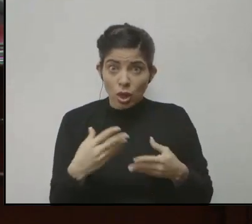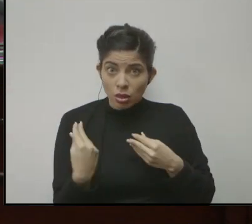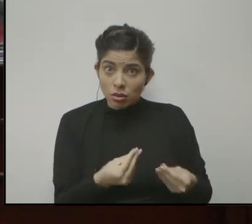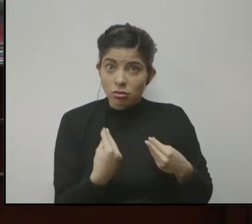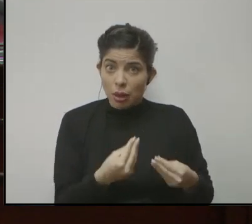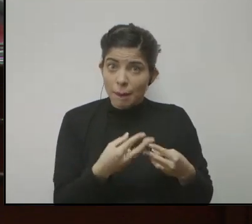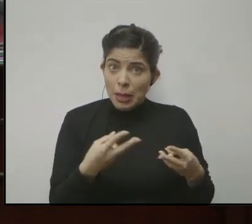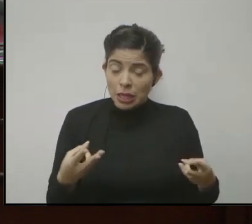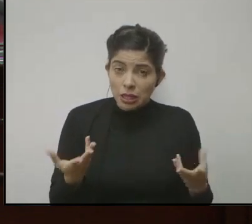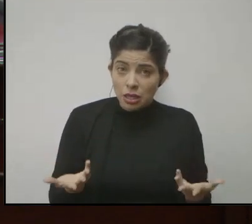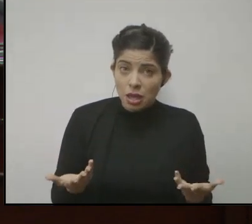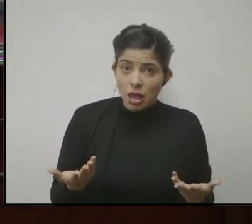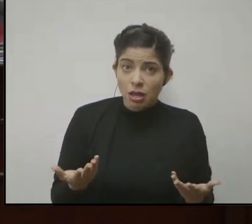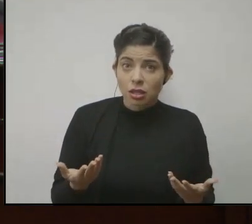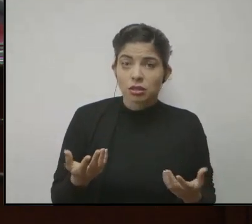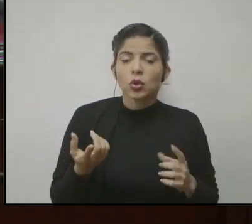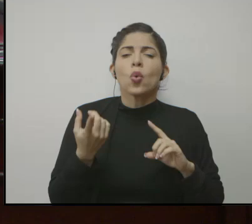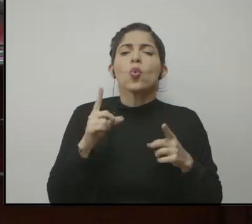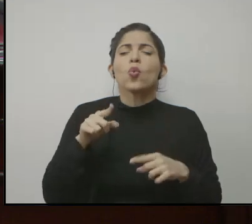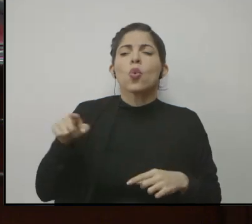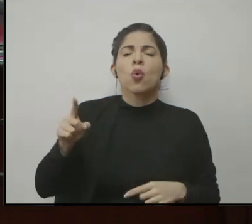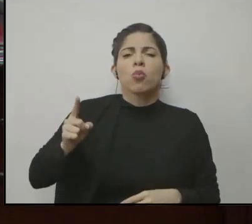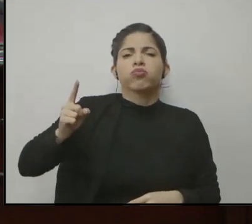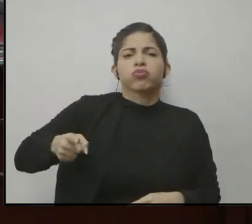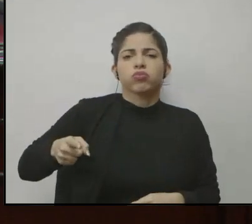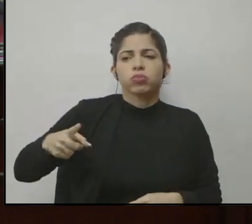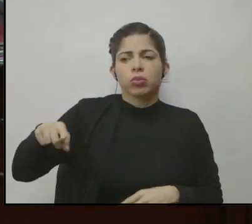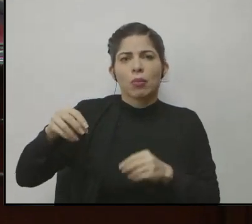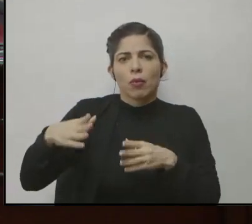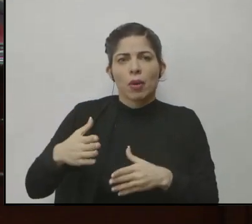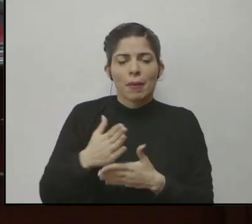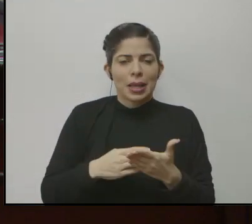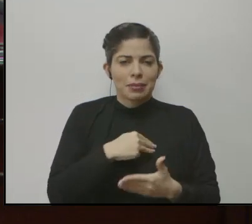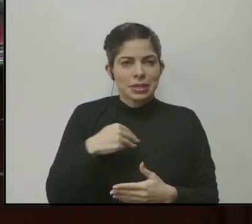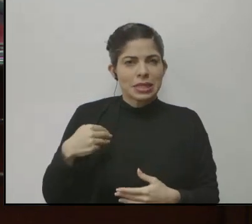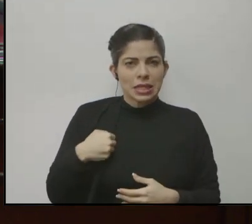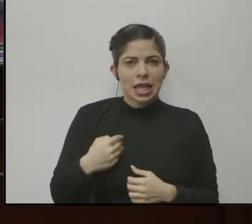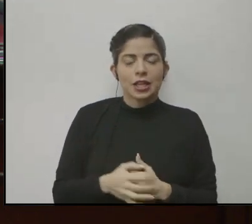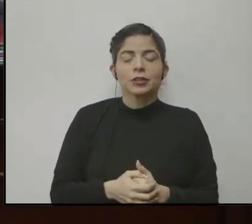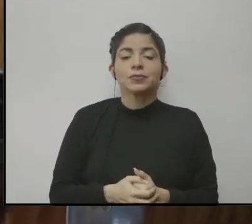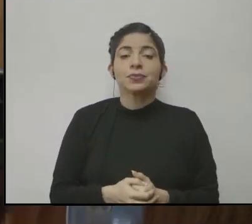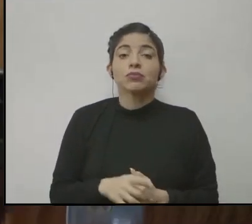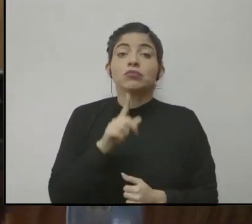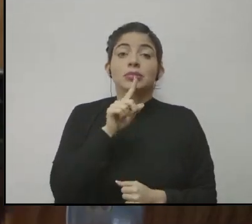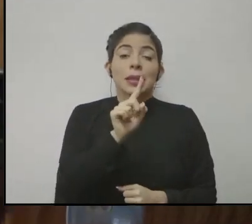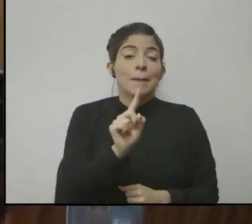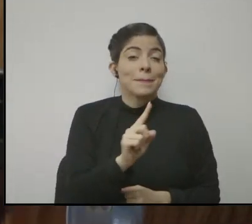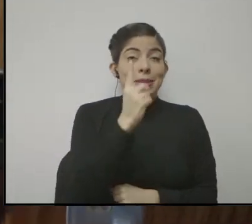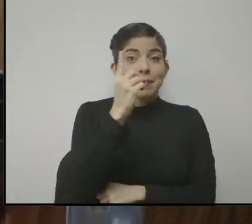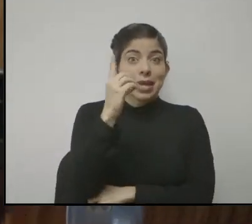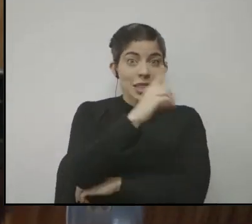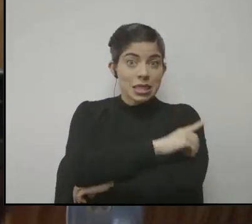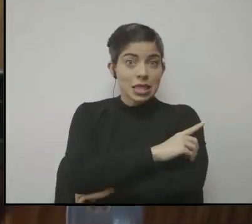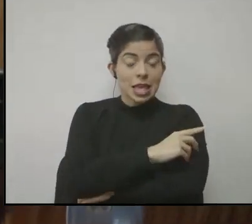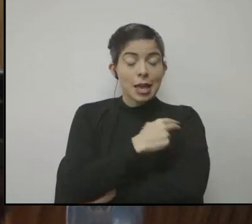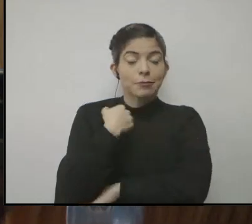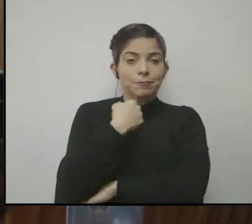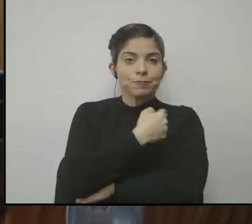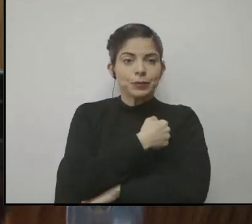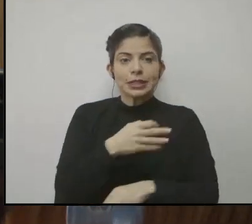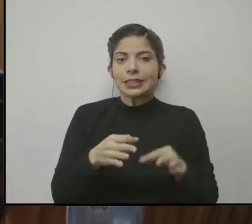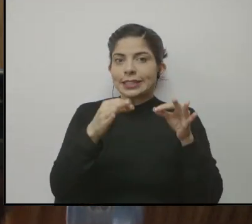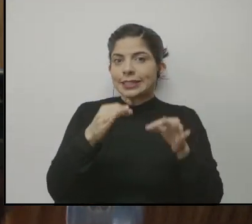materiales. ¿Cuáles han sido las instrucciones que usted ha girado desde el Ministerio en esos temas? Bueno, desde el día uno que decidimos